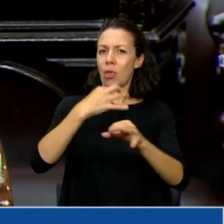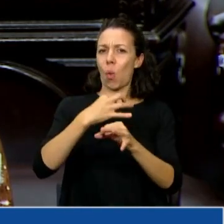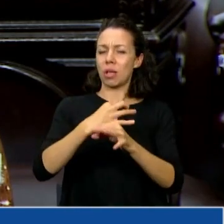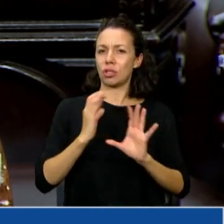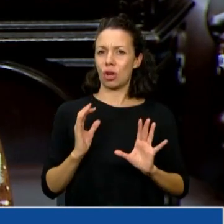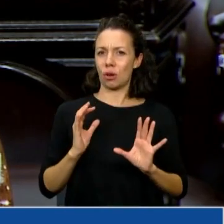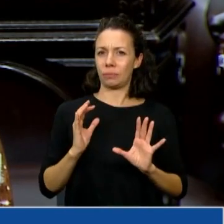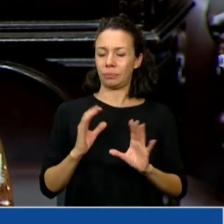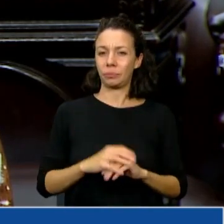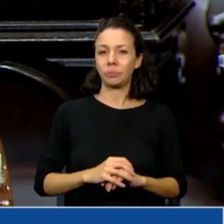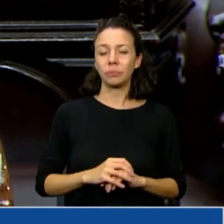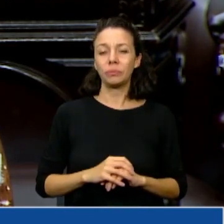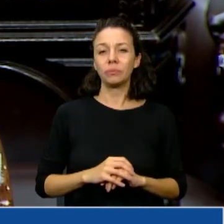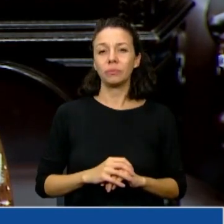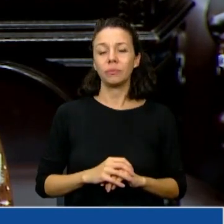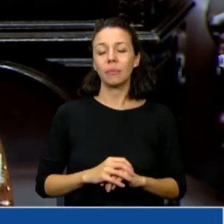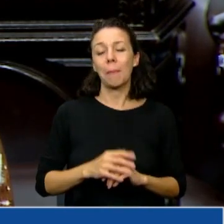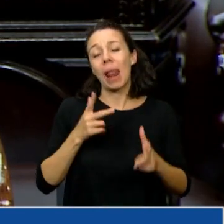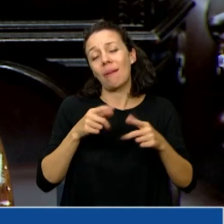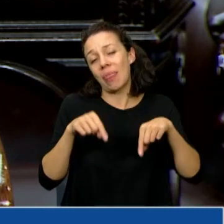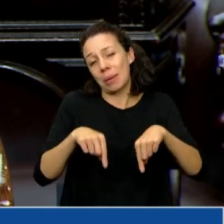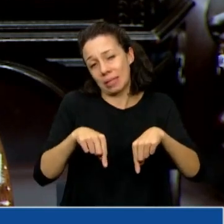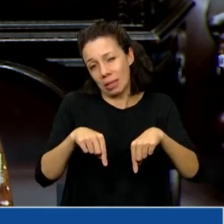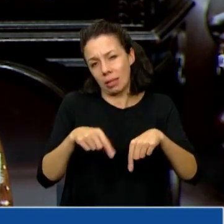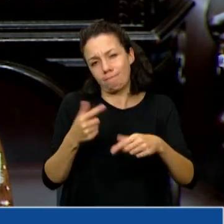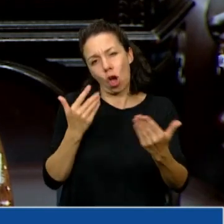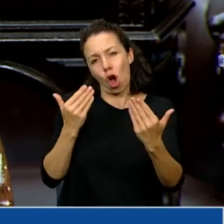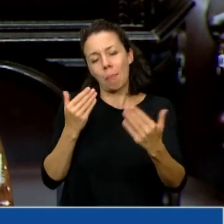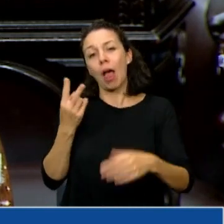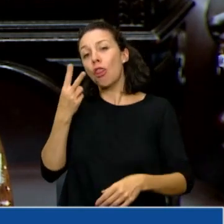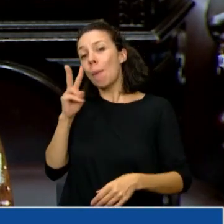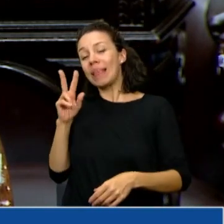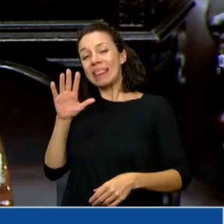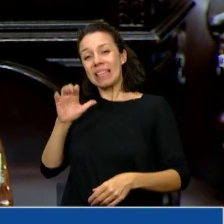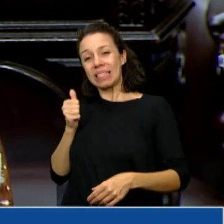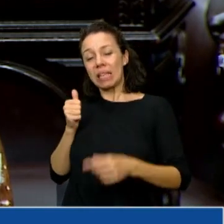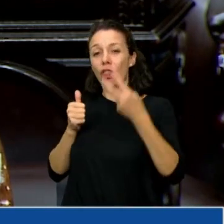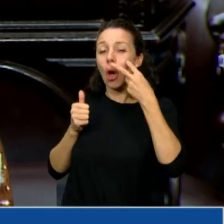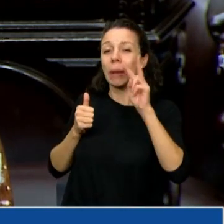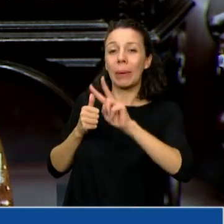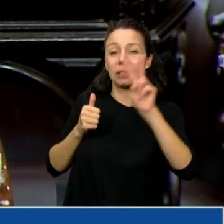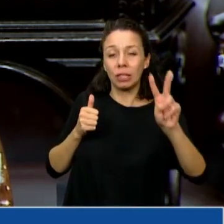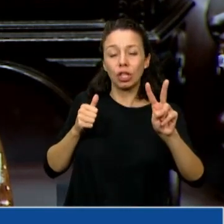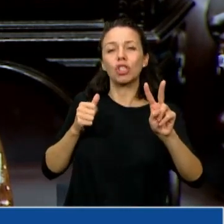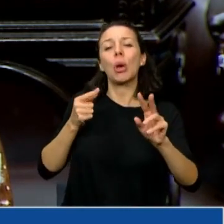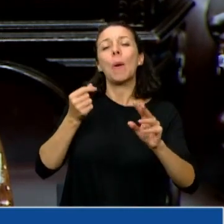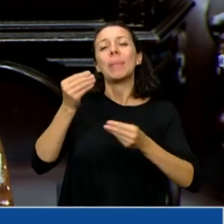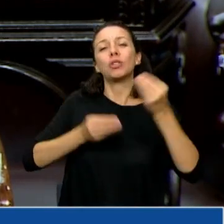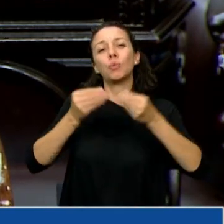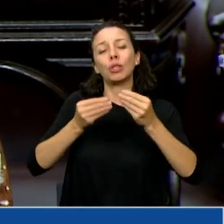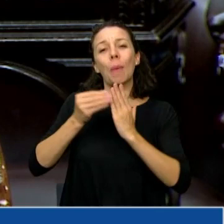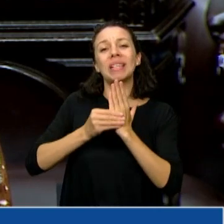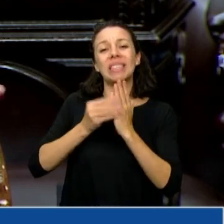Efectivamente, hablando del presente, entre el 2016 y el 22, el presupuesto del Ministerio de Educación